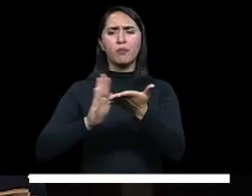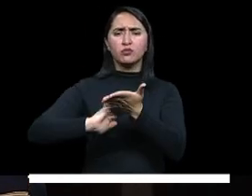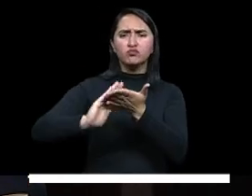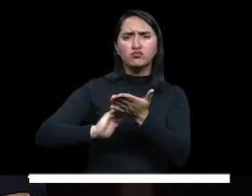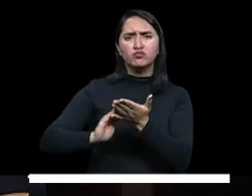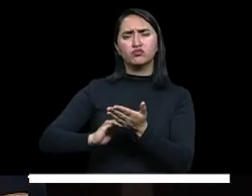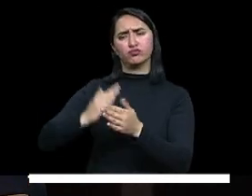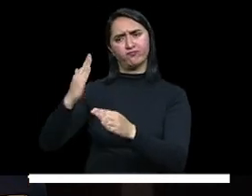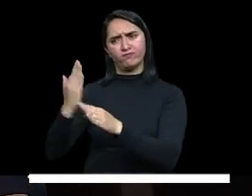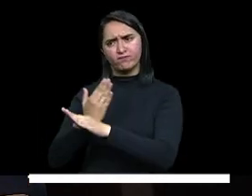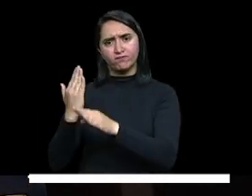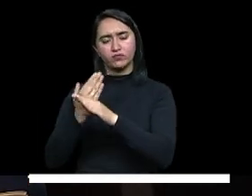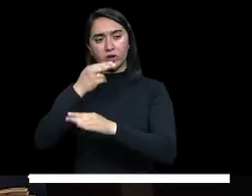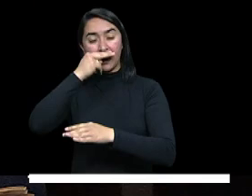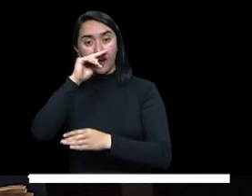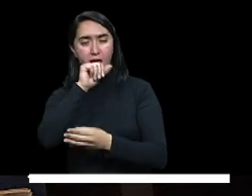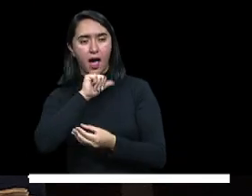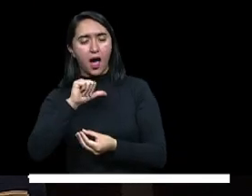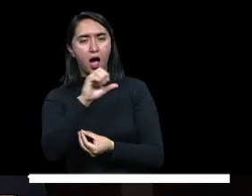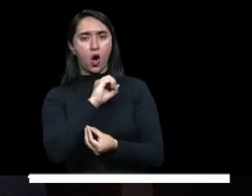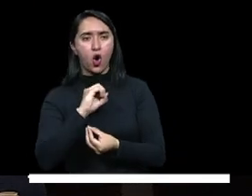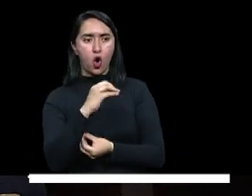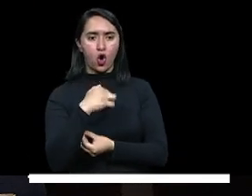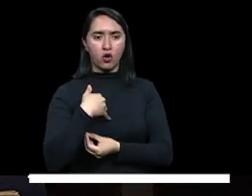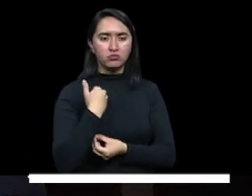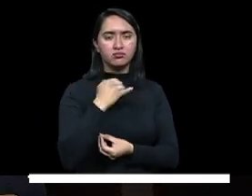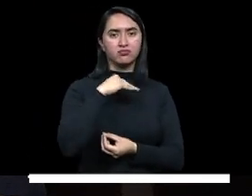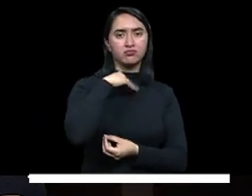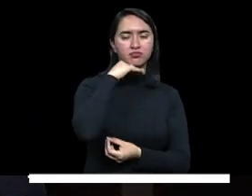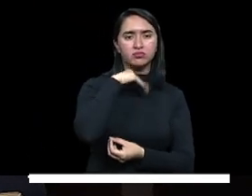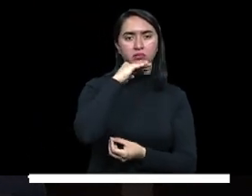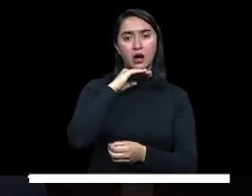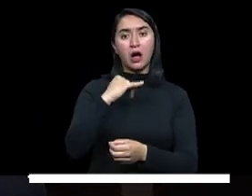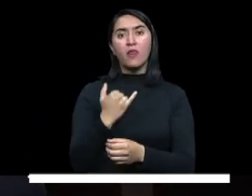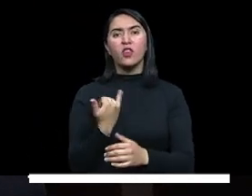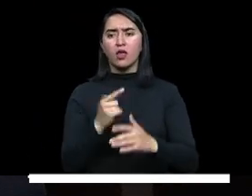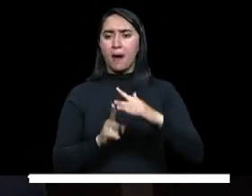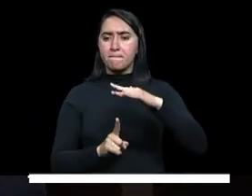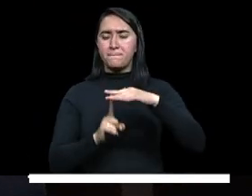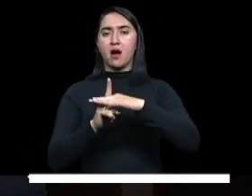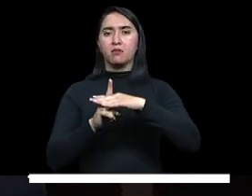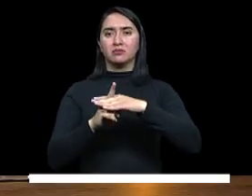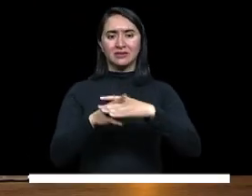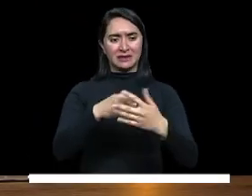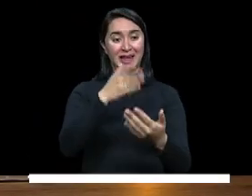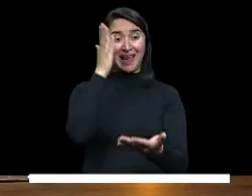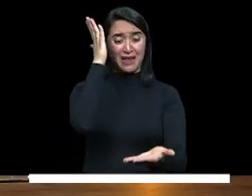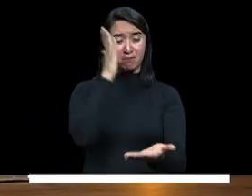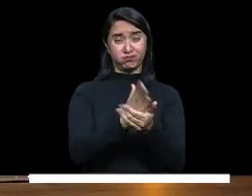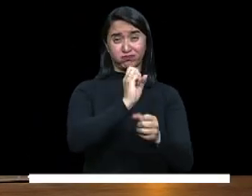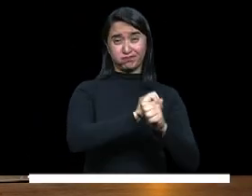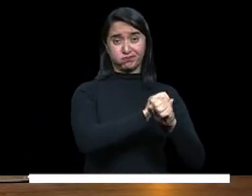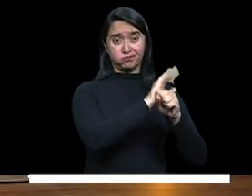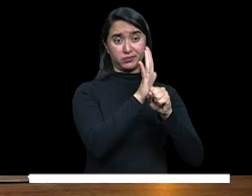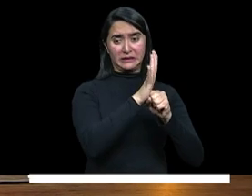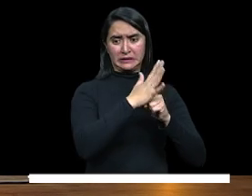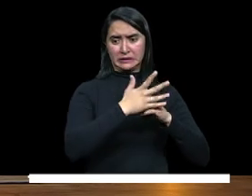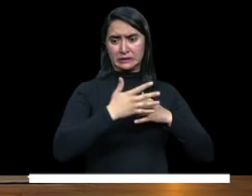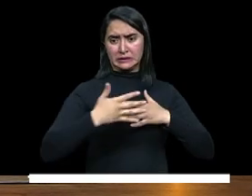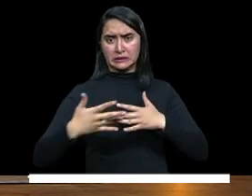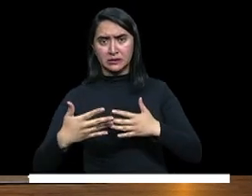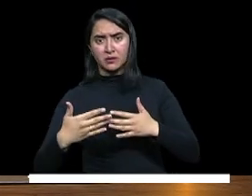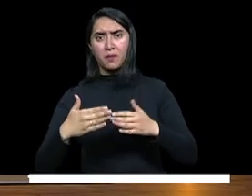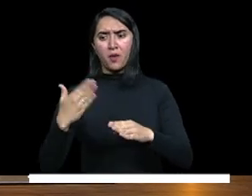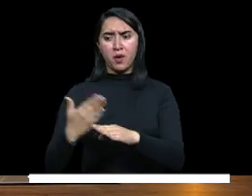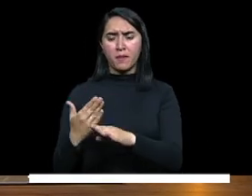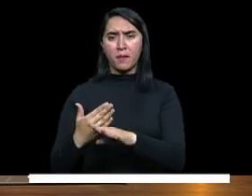problemáticas de niños, niñas y adolescentes que surgieron principalmente después del COVID-19. Hay que decir